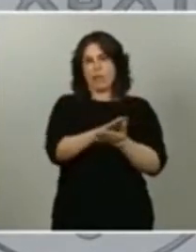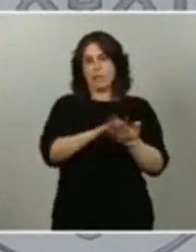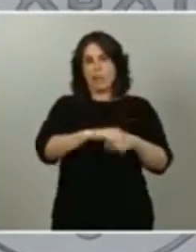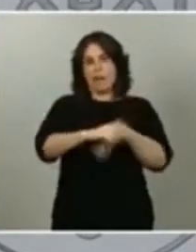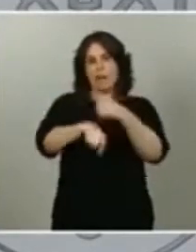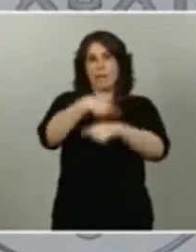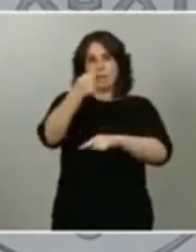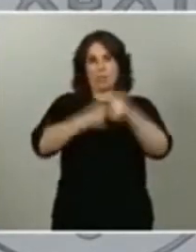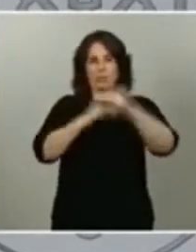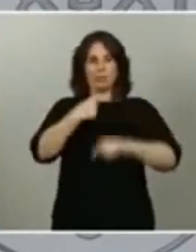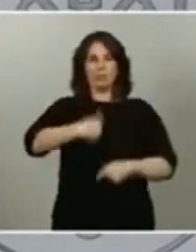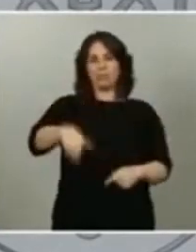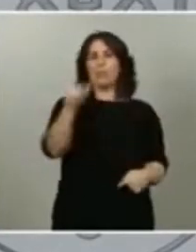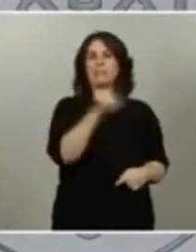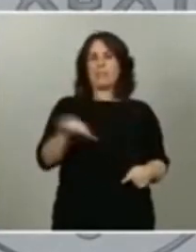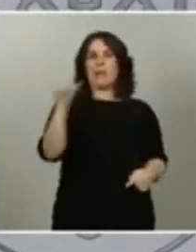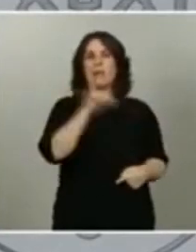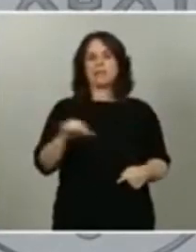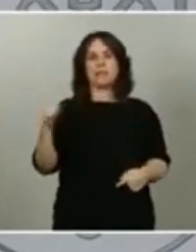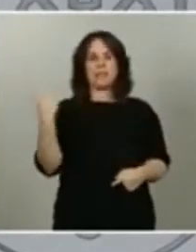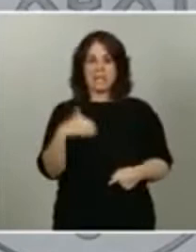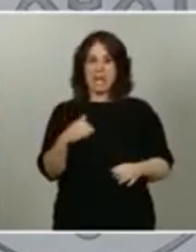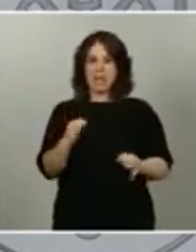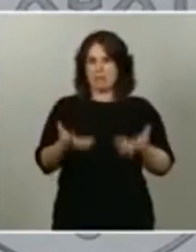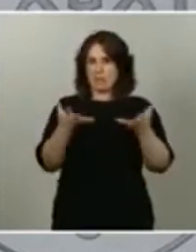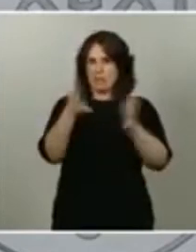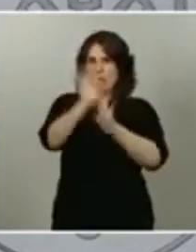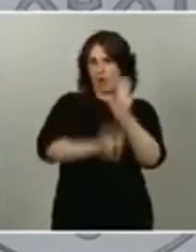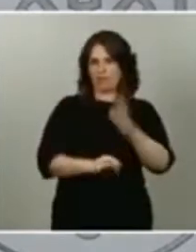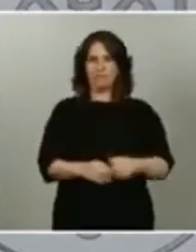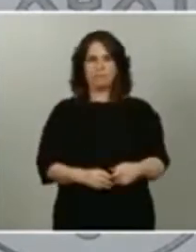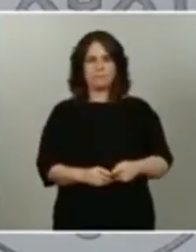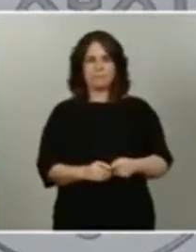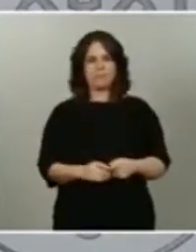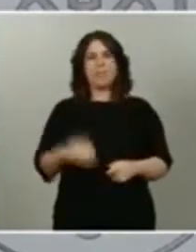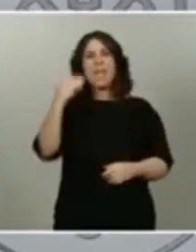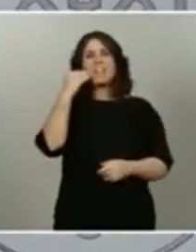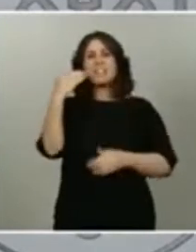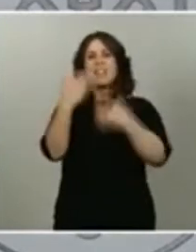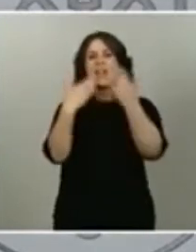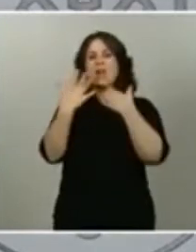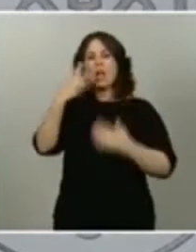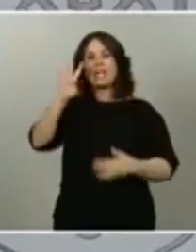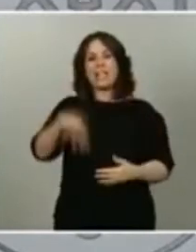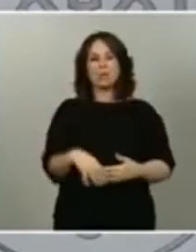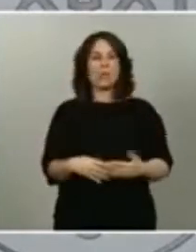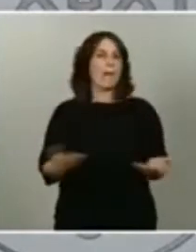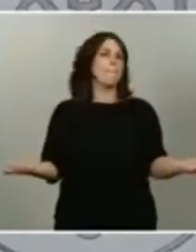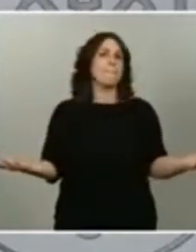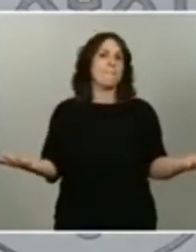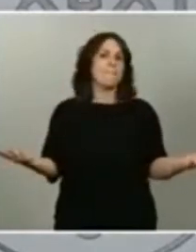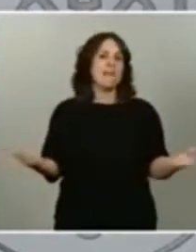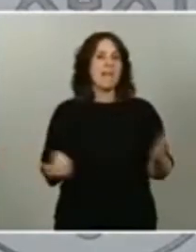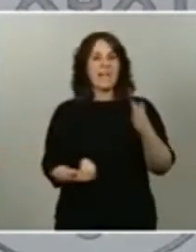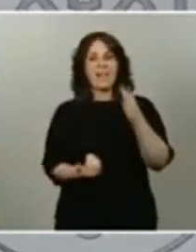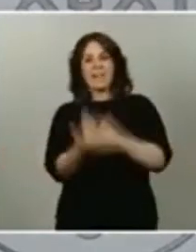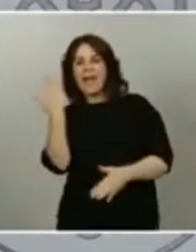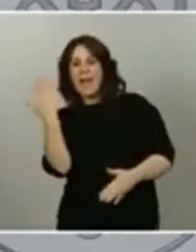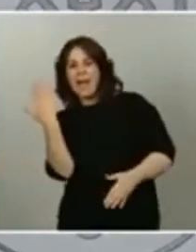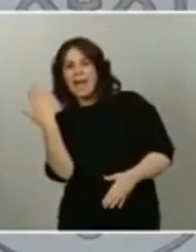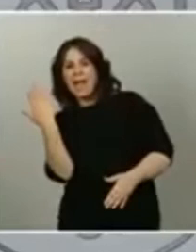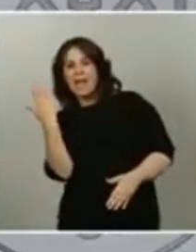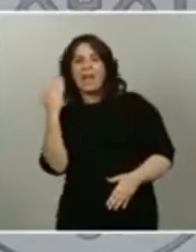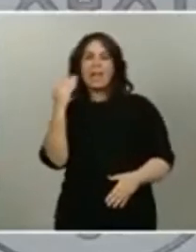la orden de presupuesto estará disponible. Fecha de diálogo con Cataluña. Ni puedo precisar el día, ni puedo precisar todavía la fecha.